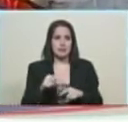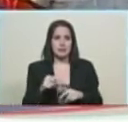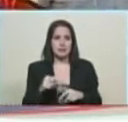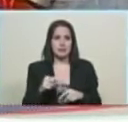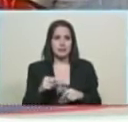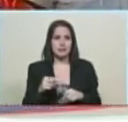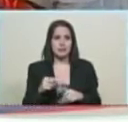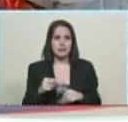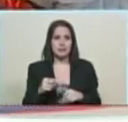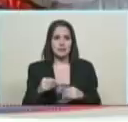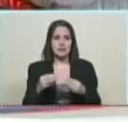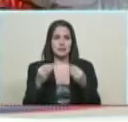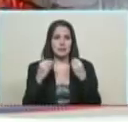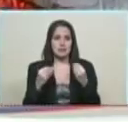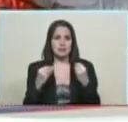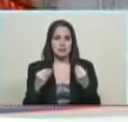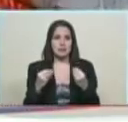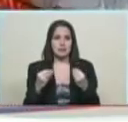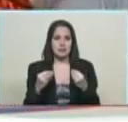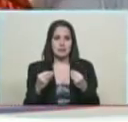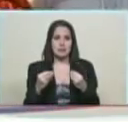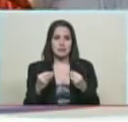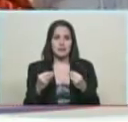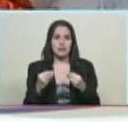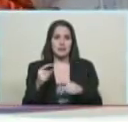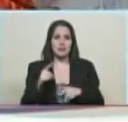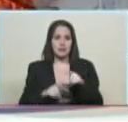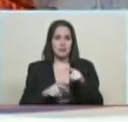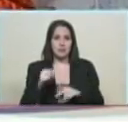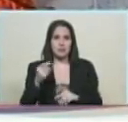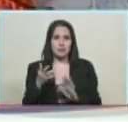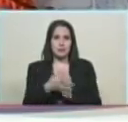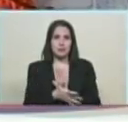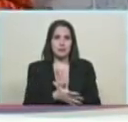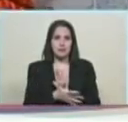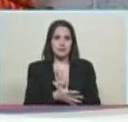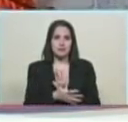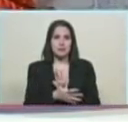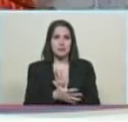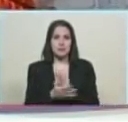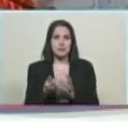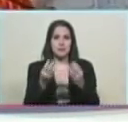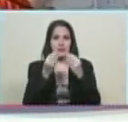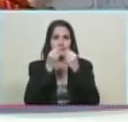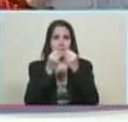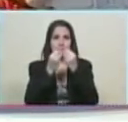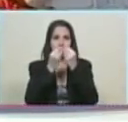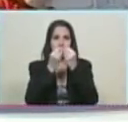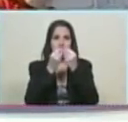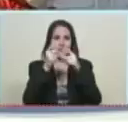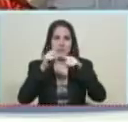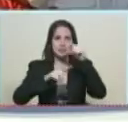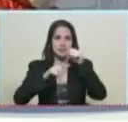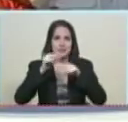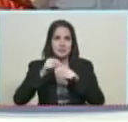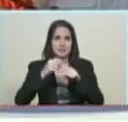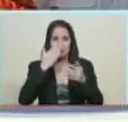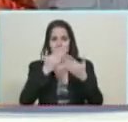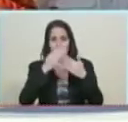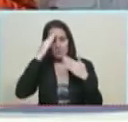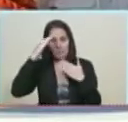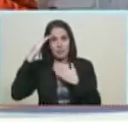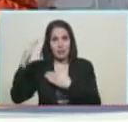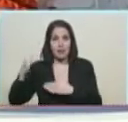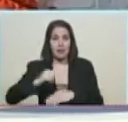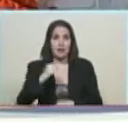seguridad y más seguridad le doy las gracias por adelantado a todos los funcionarios